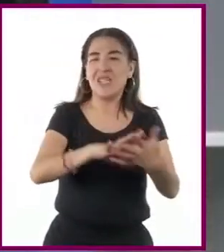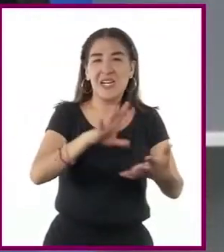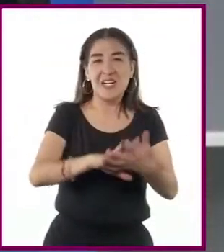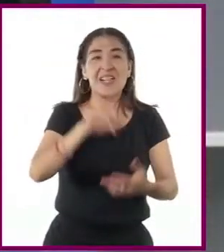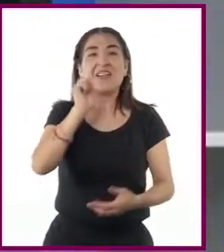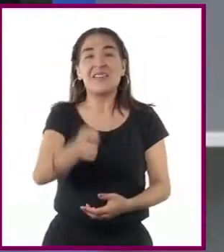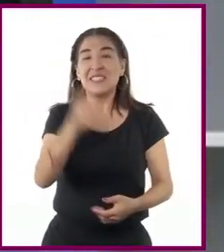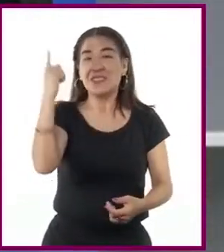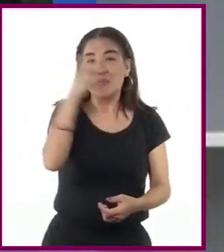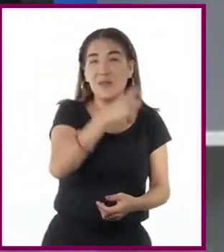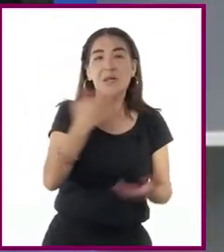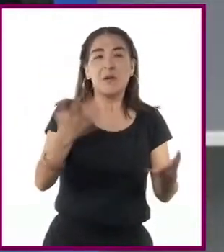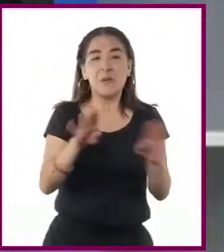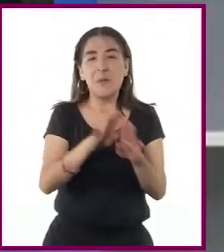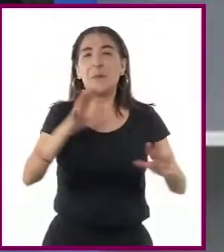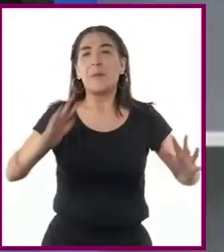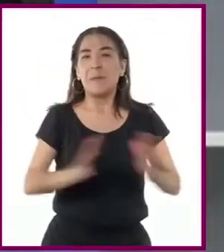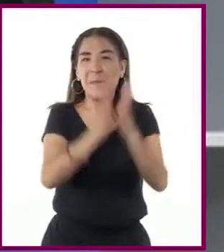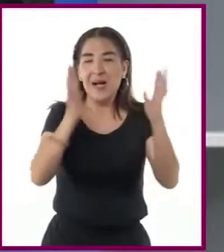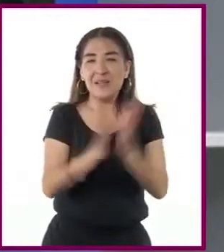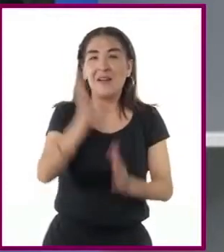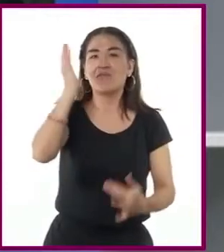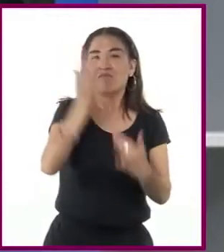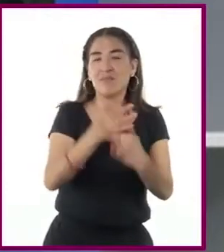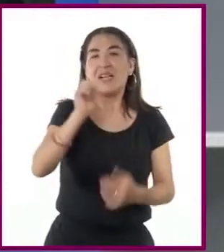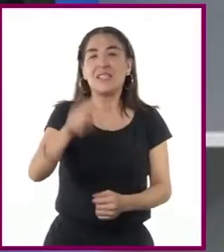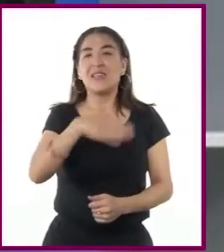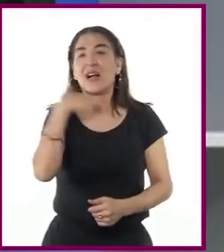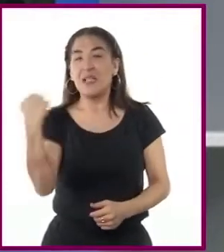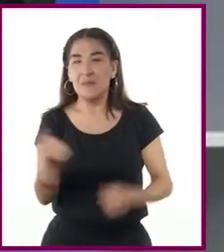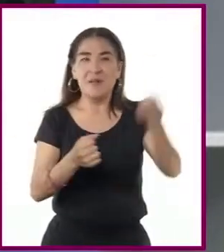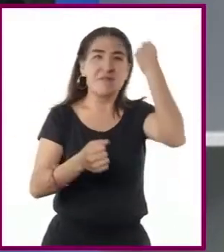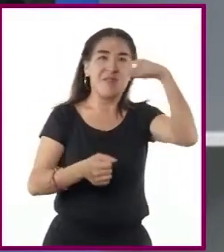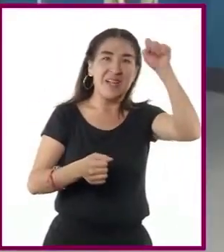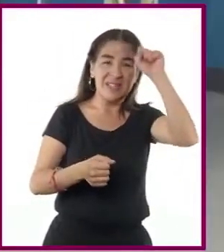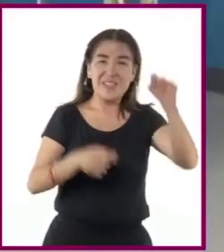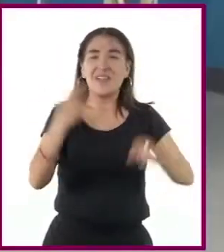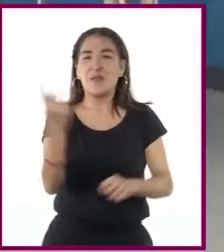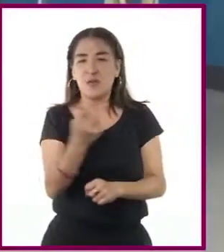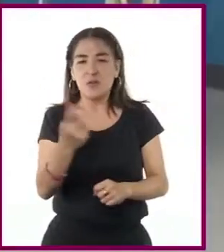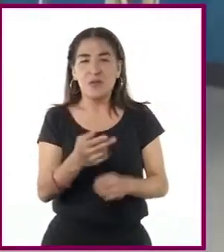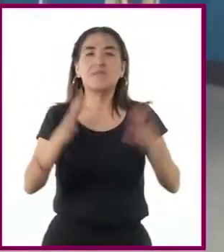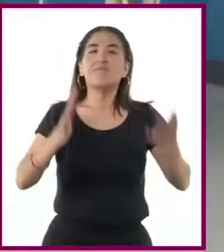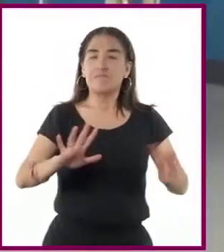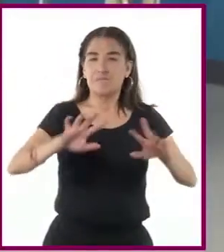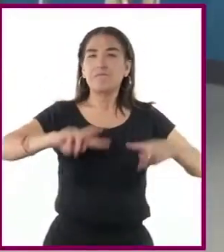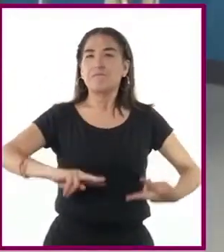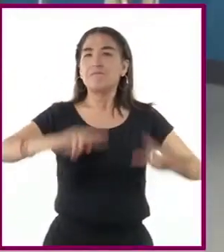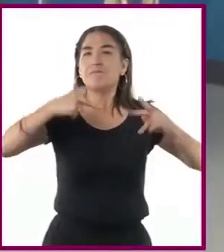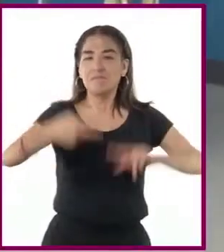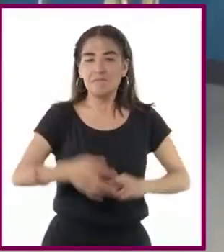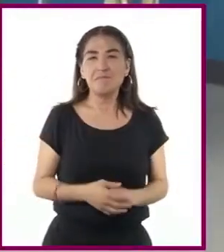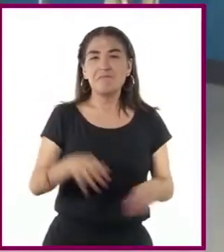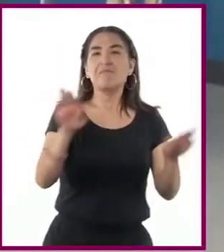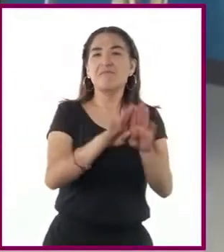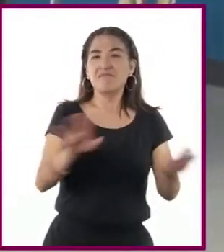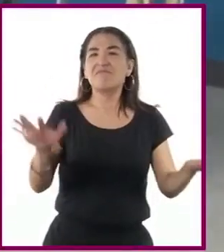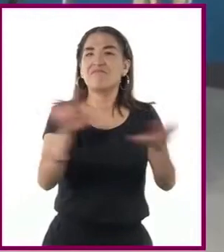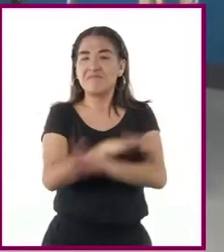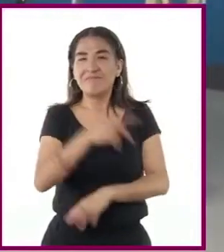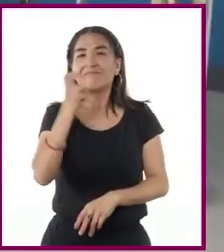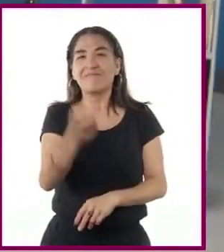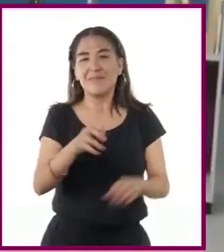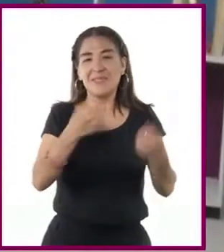bloques no se limitó a la partición en dos de Alemania y de Berlín. Por el contrario, se crearon diversos sistemas de